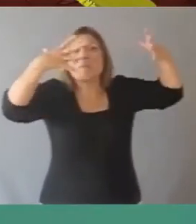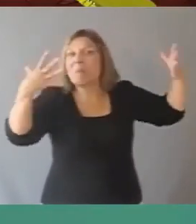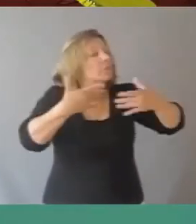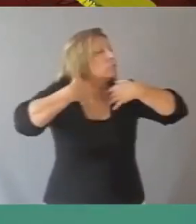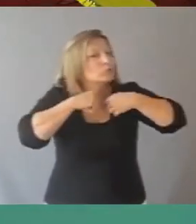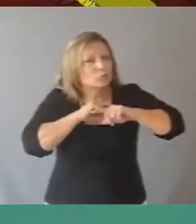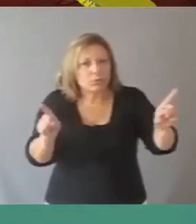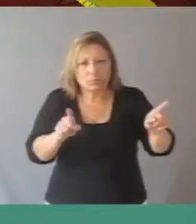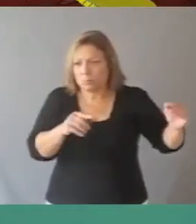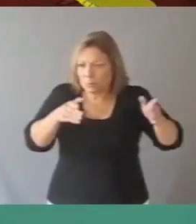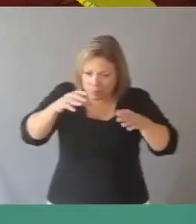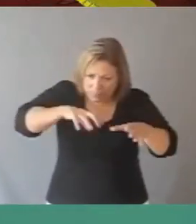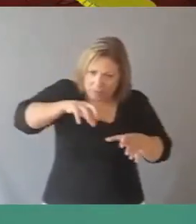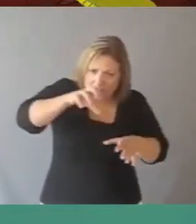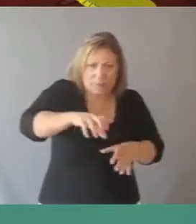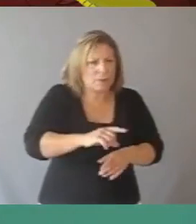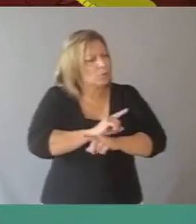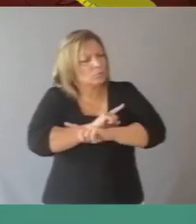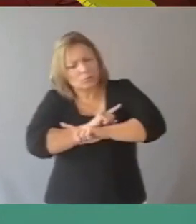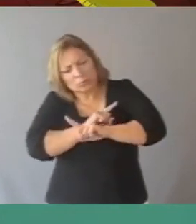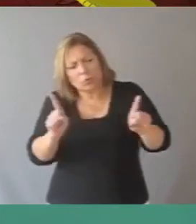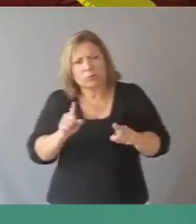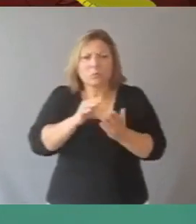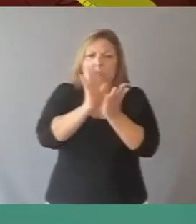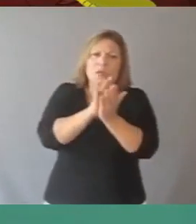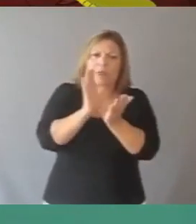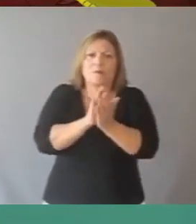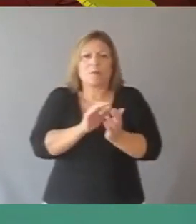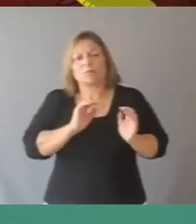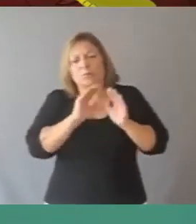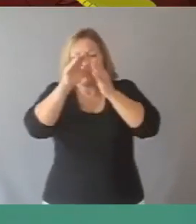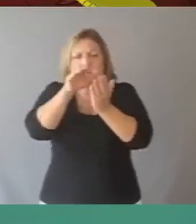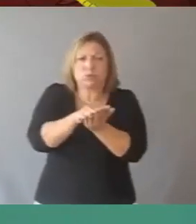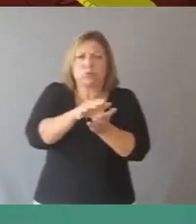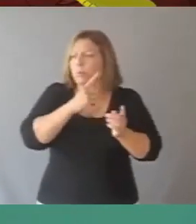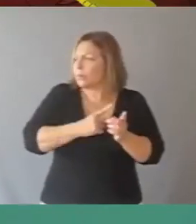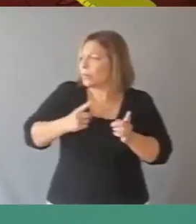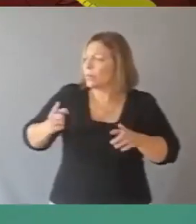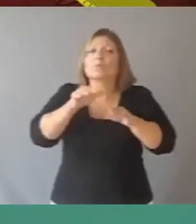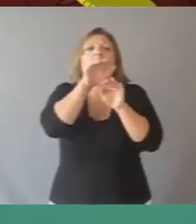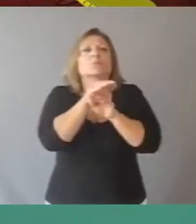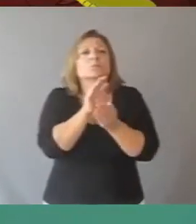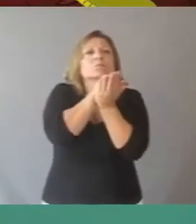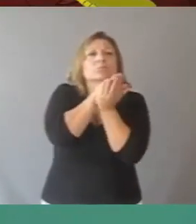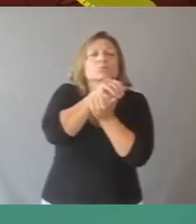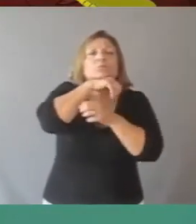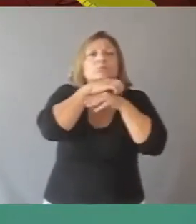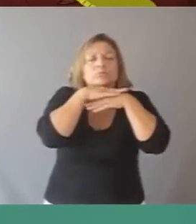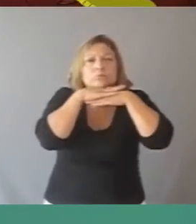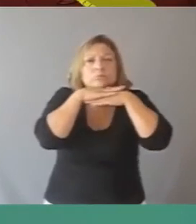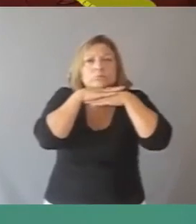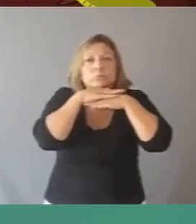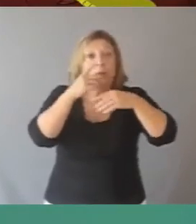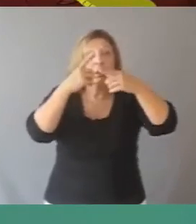otro, ni ningún otro. —¡No, no va a pasar! —gritaron los yacarés, lanzándose al dique, cada cual a su puesto entre los troncos.